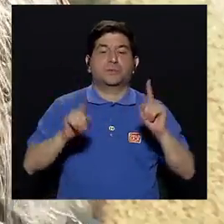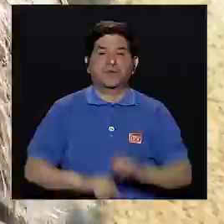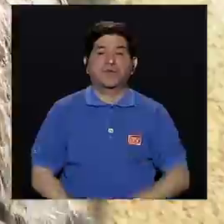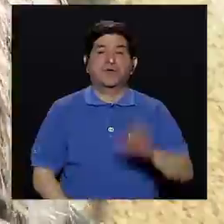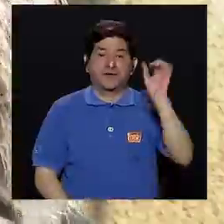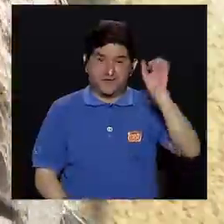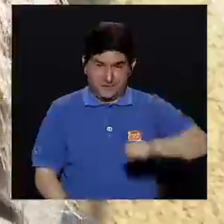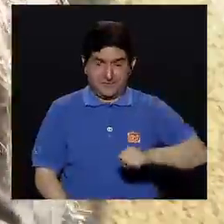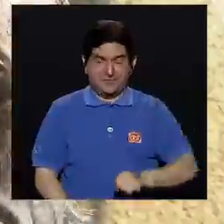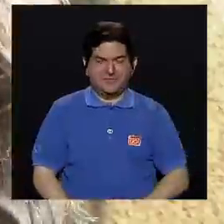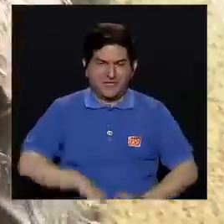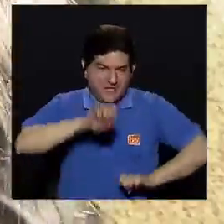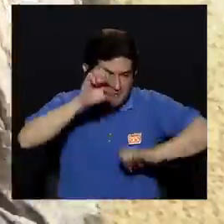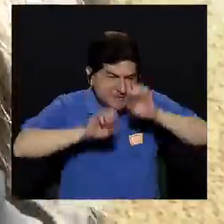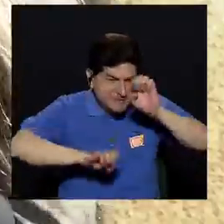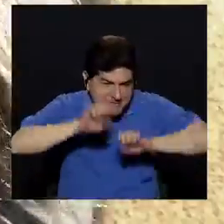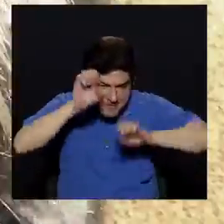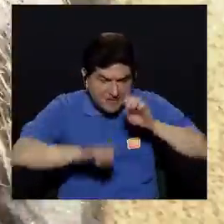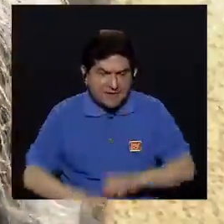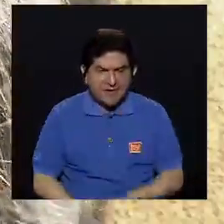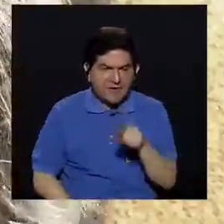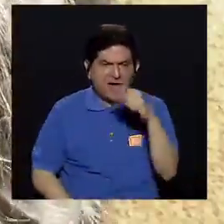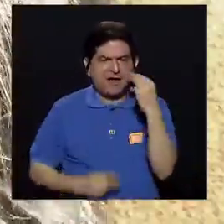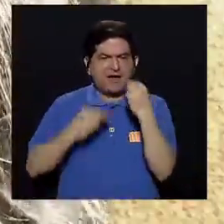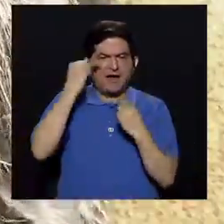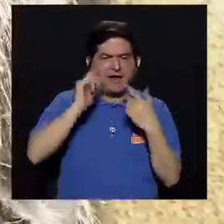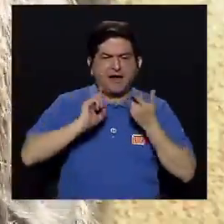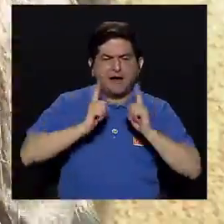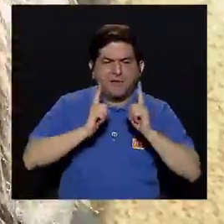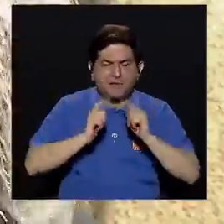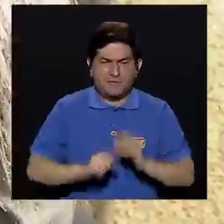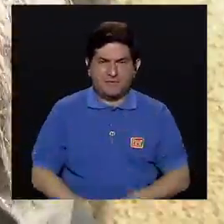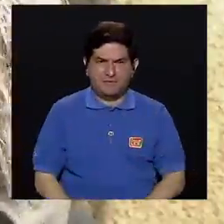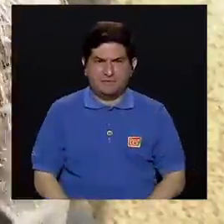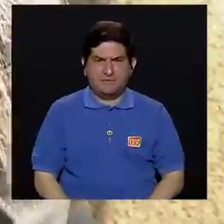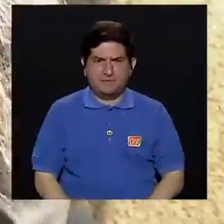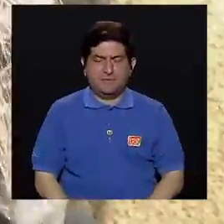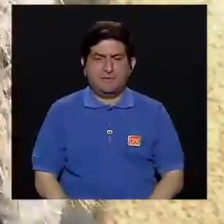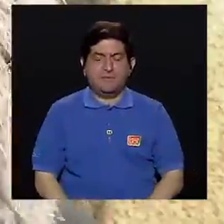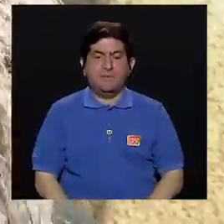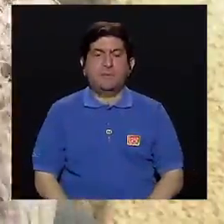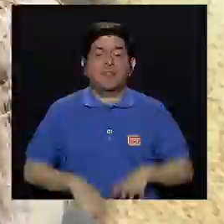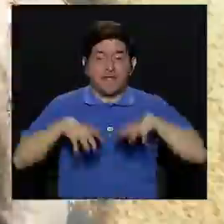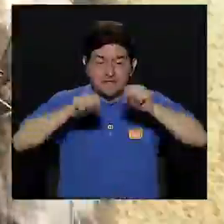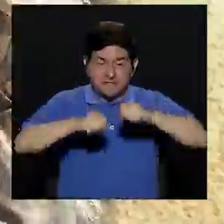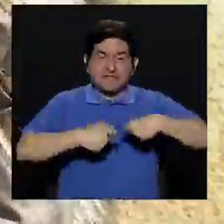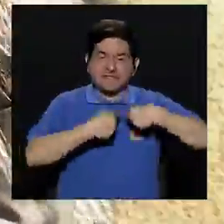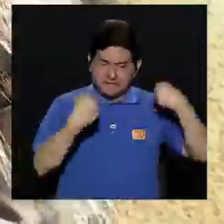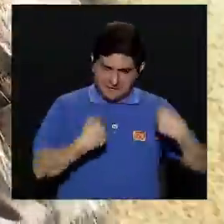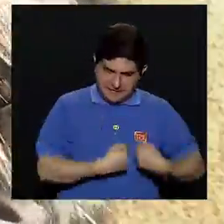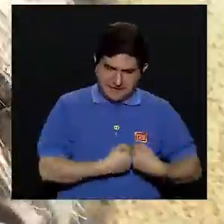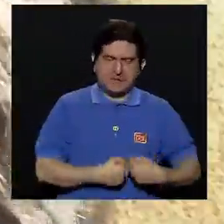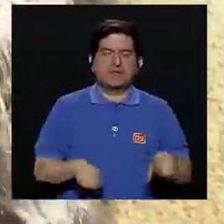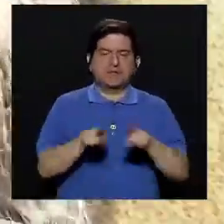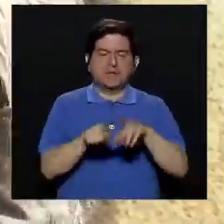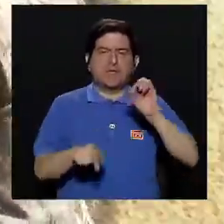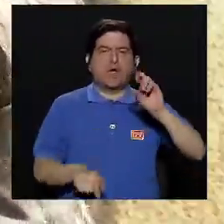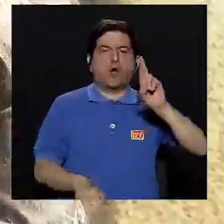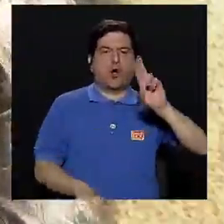se le da, se valora para ver el tipo de malformación, se le da la cita de cardiología, como lo nombré, de